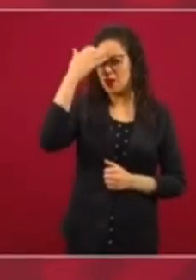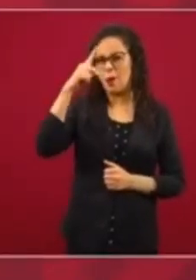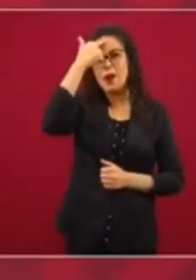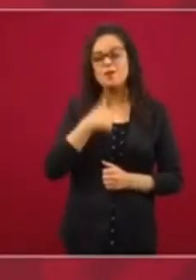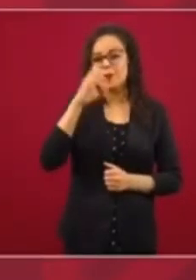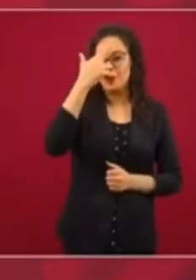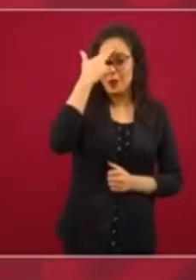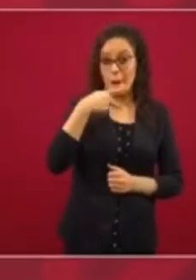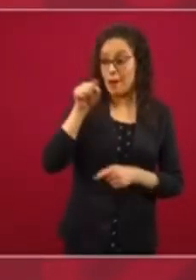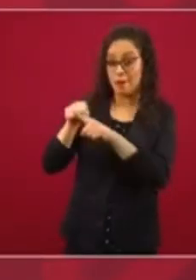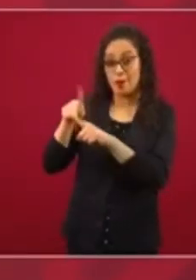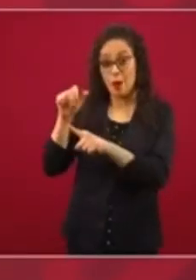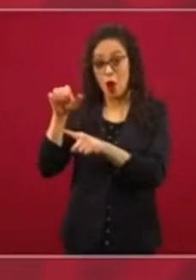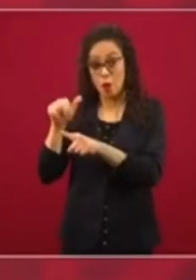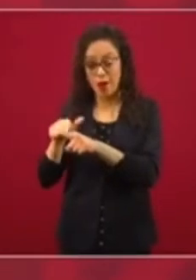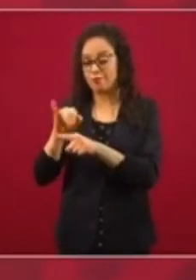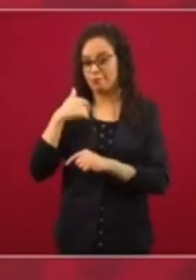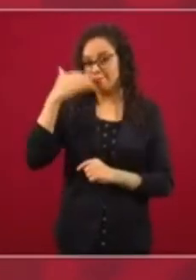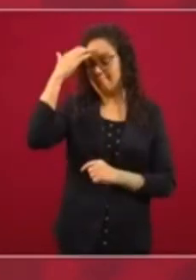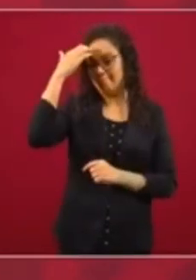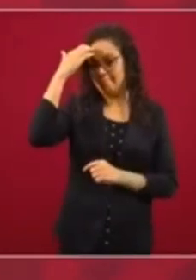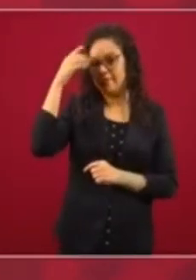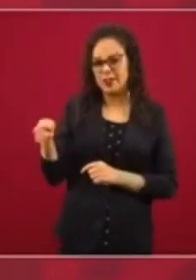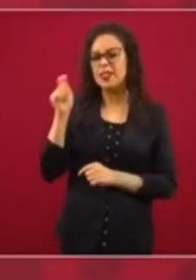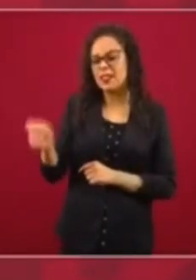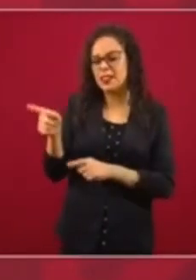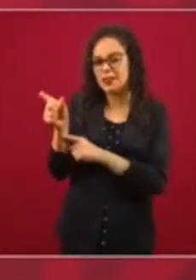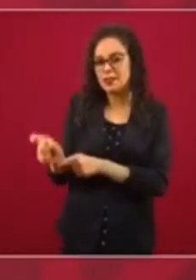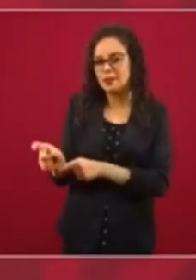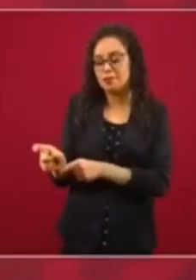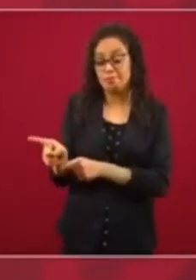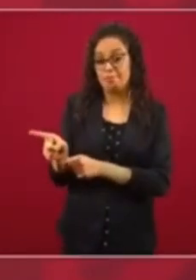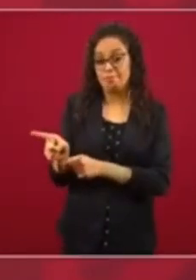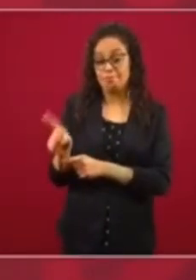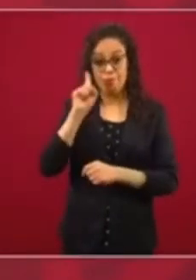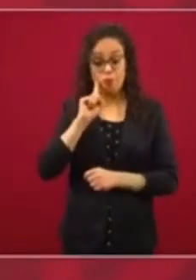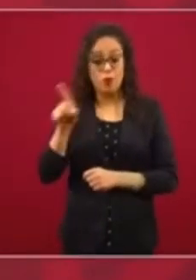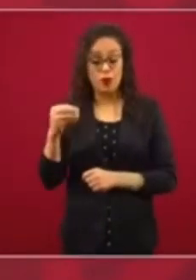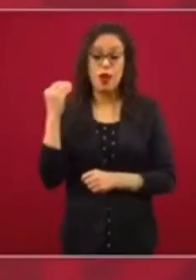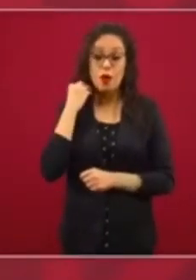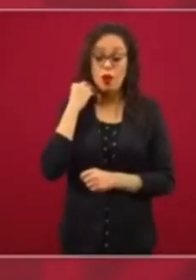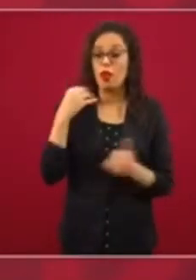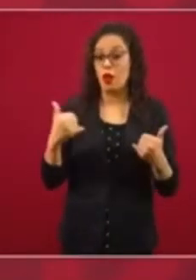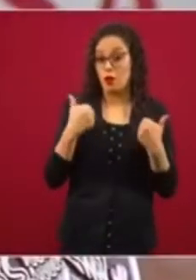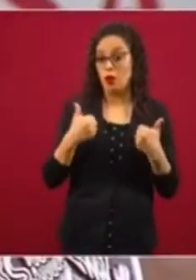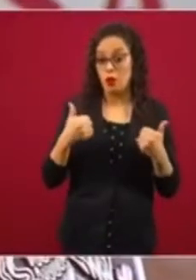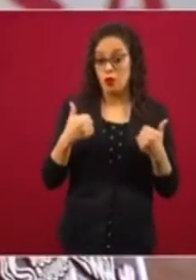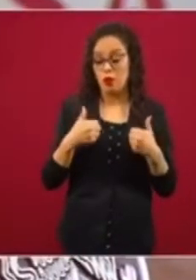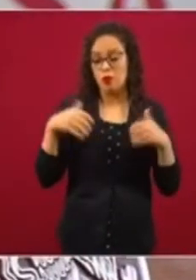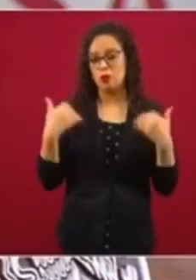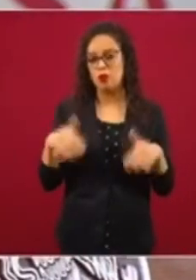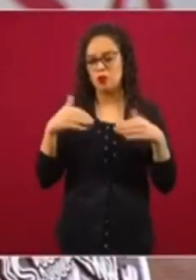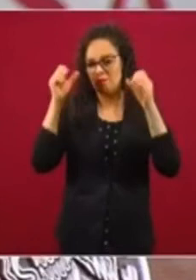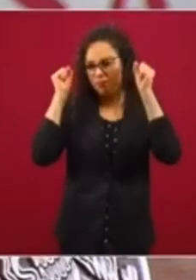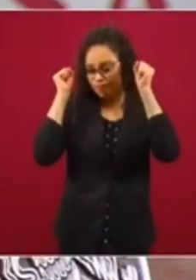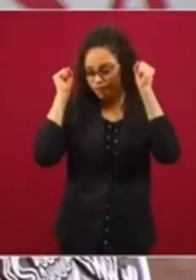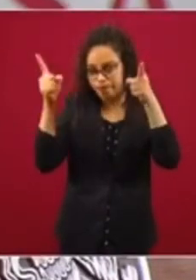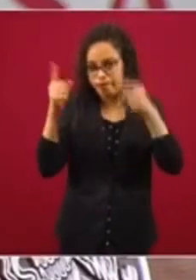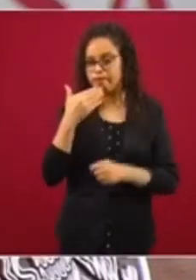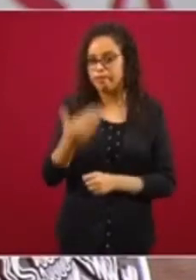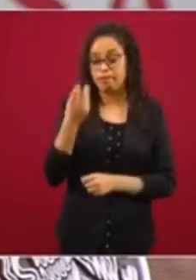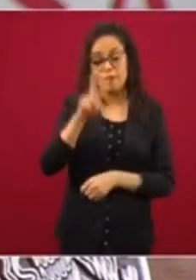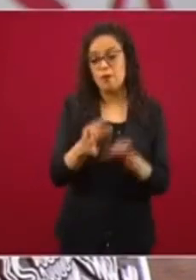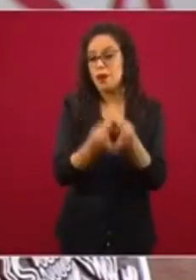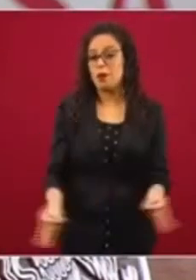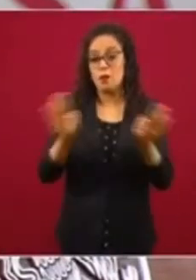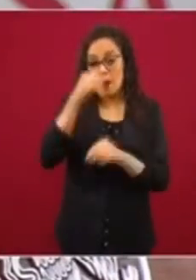Paloma sí. ¿Saben qué tiene Paloma? Que es una joven abogada y tiene un gran mérito. Algo que para mí